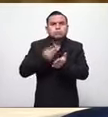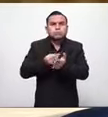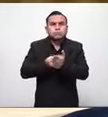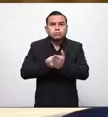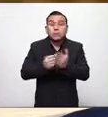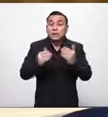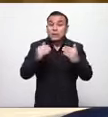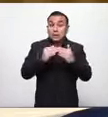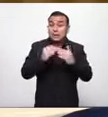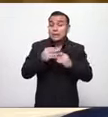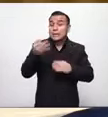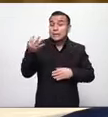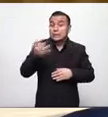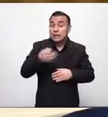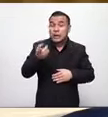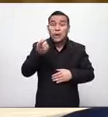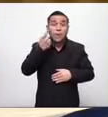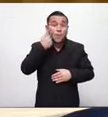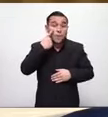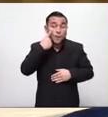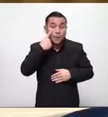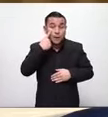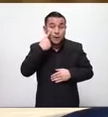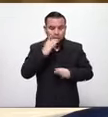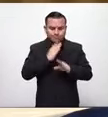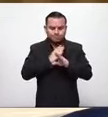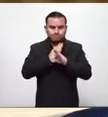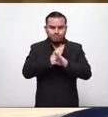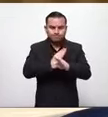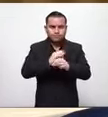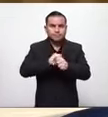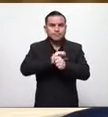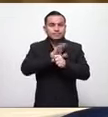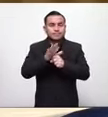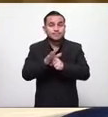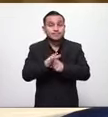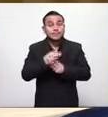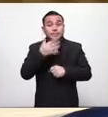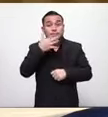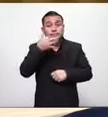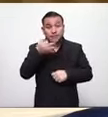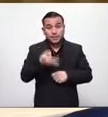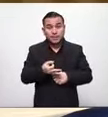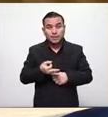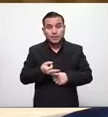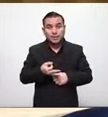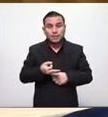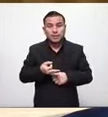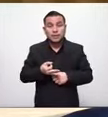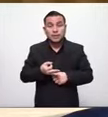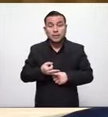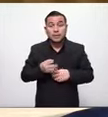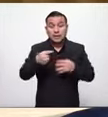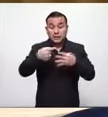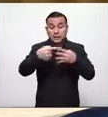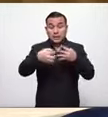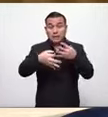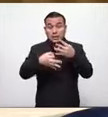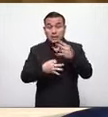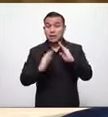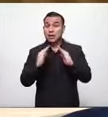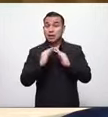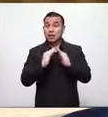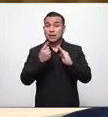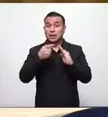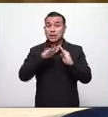medidas pertinentes para lograr contener la pandemia a través de una ley de cuarentena